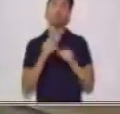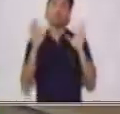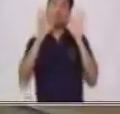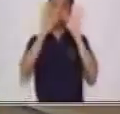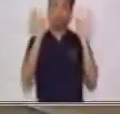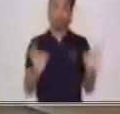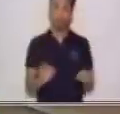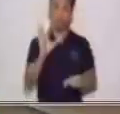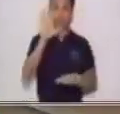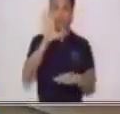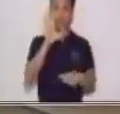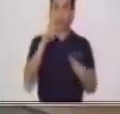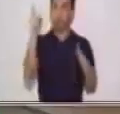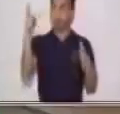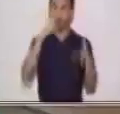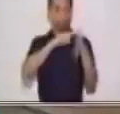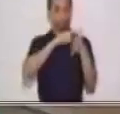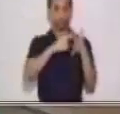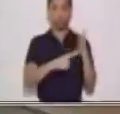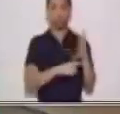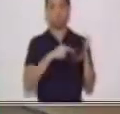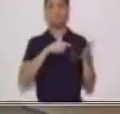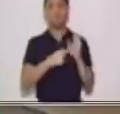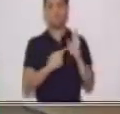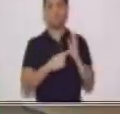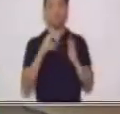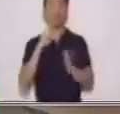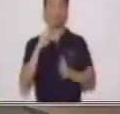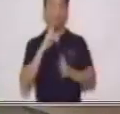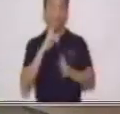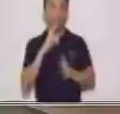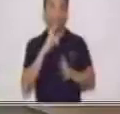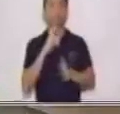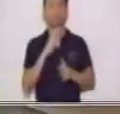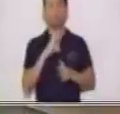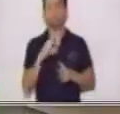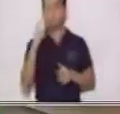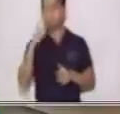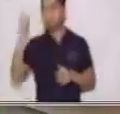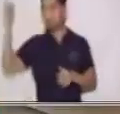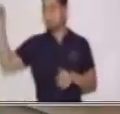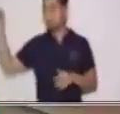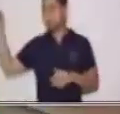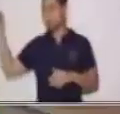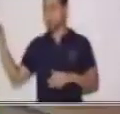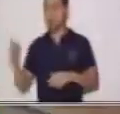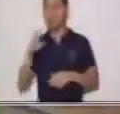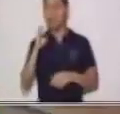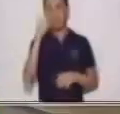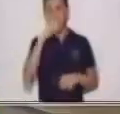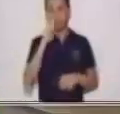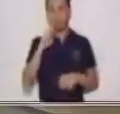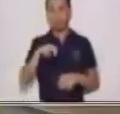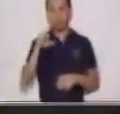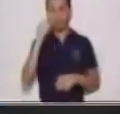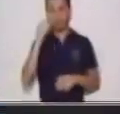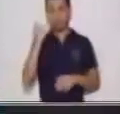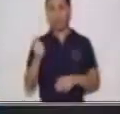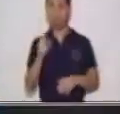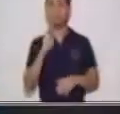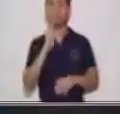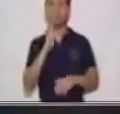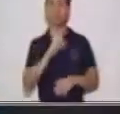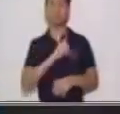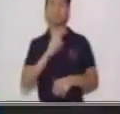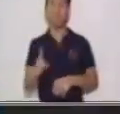las cinco formas del significado del verbo. ¿Cuáles son? De esencia o sustancia, el